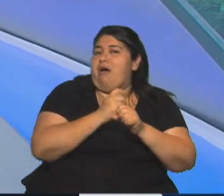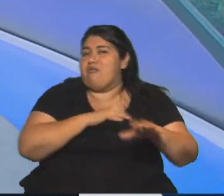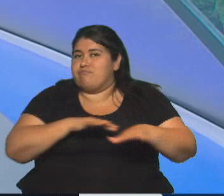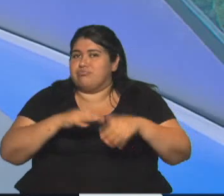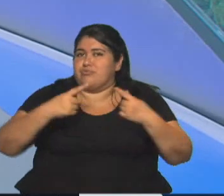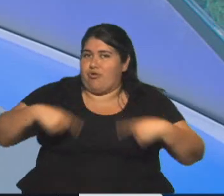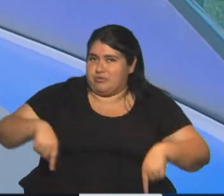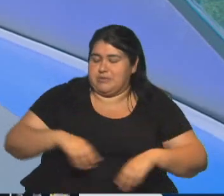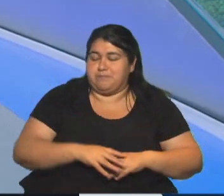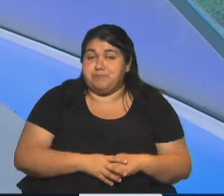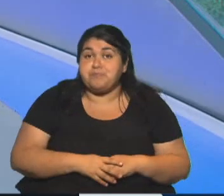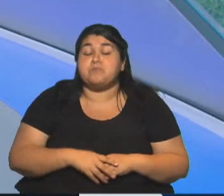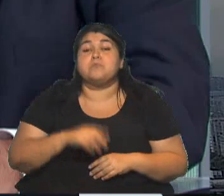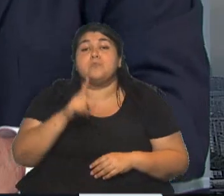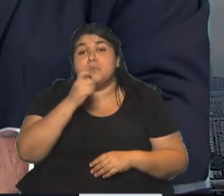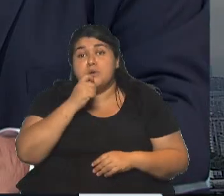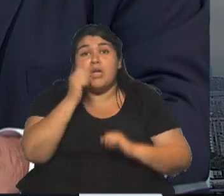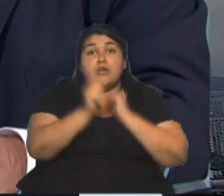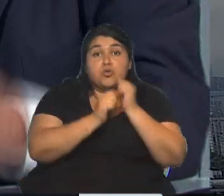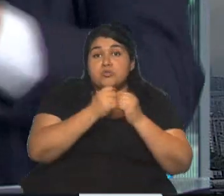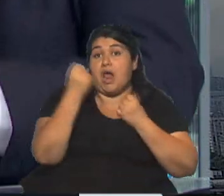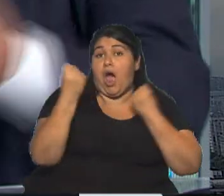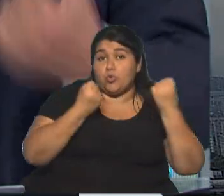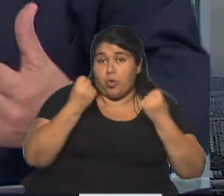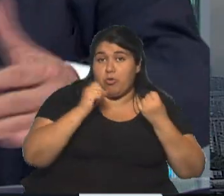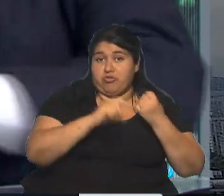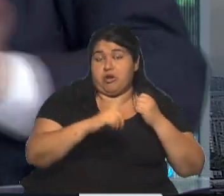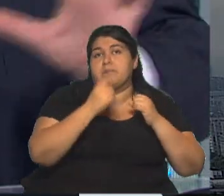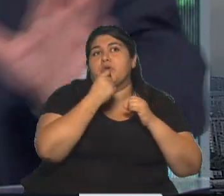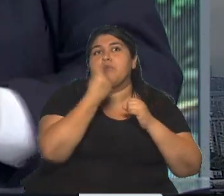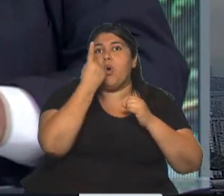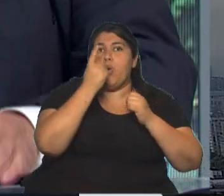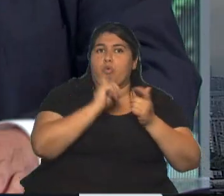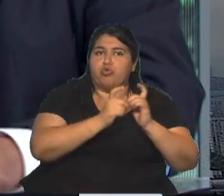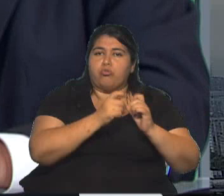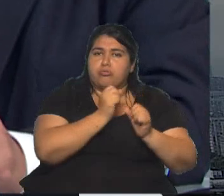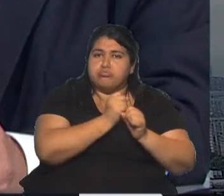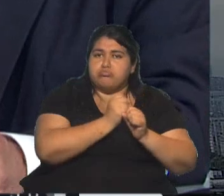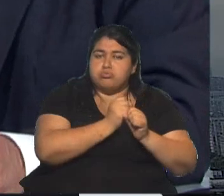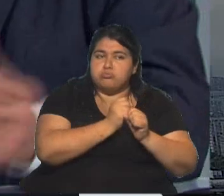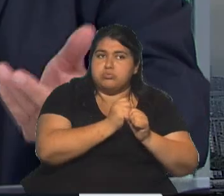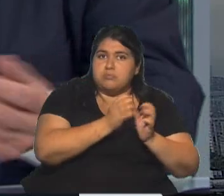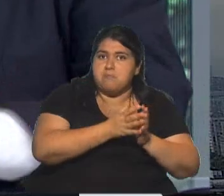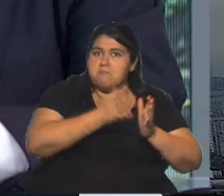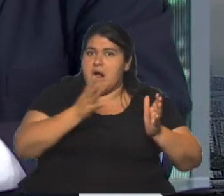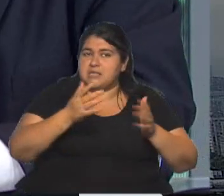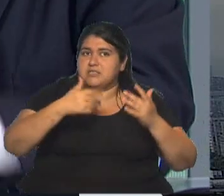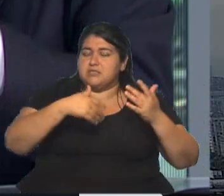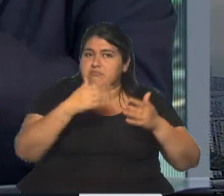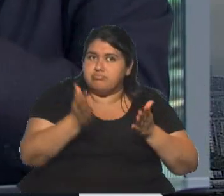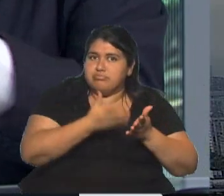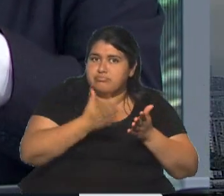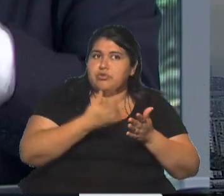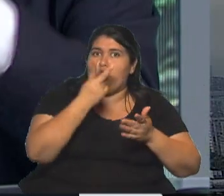esa industria. Por ejemplo, si una industria automotriz pasa de dos turnos a un turno, quiere decir que está bajando el uso de la capacidad instalada a la mitad. Bueno,